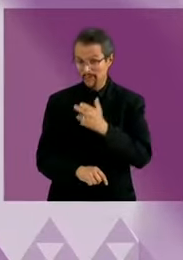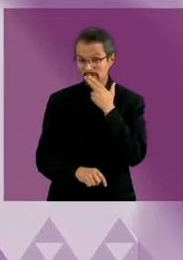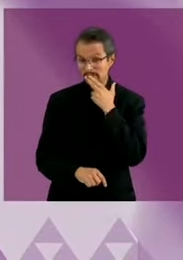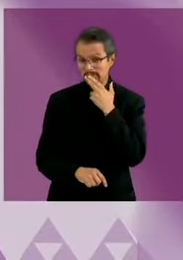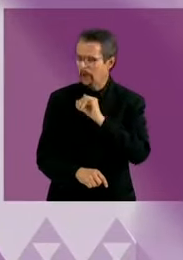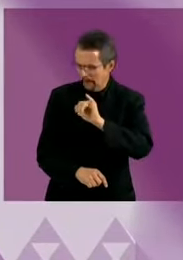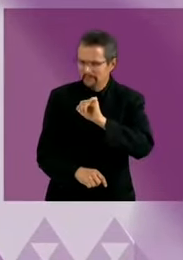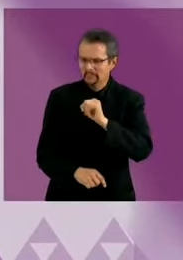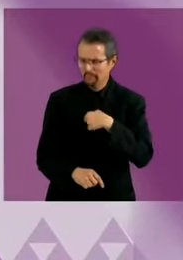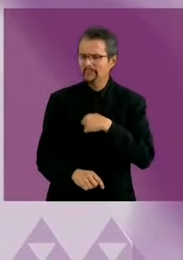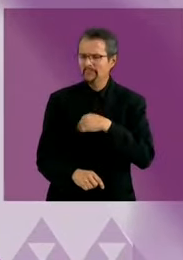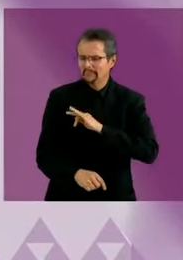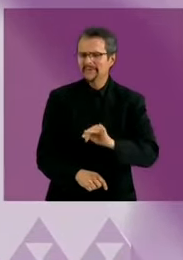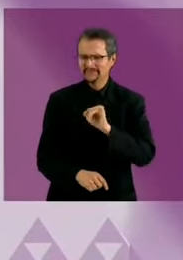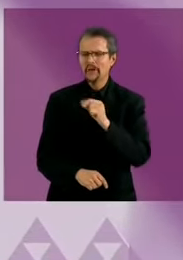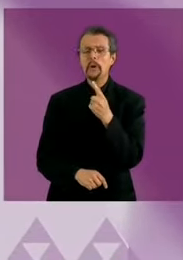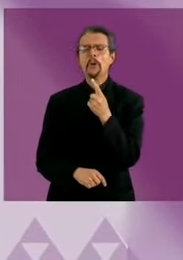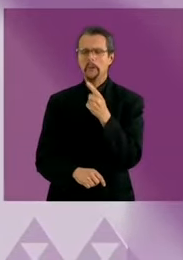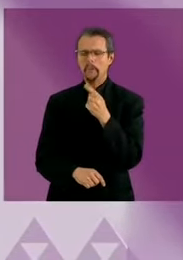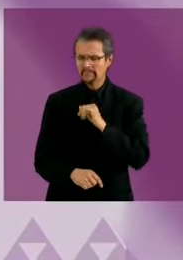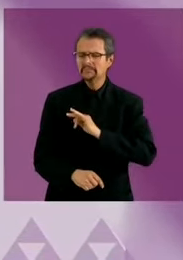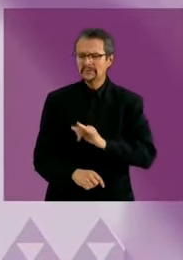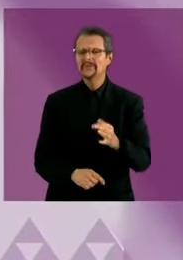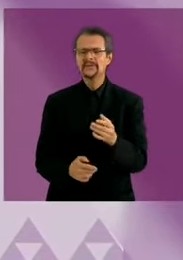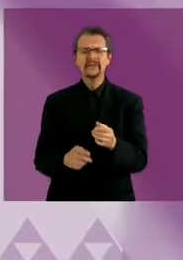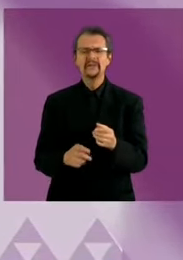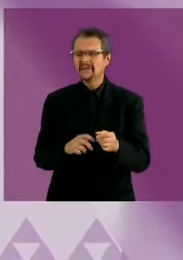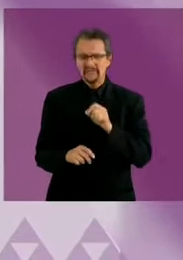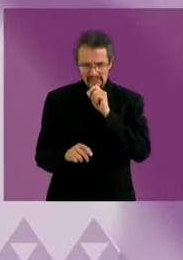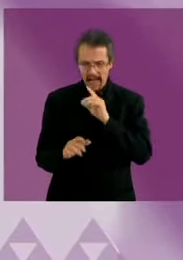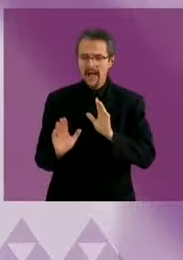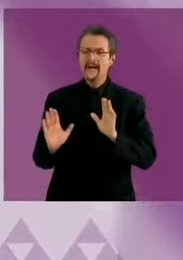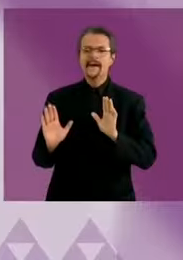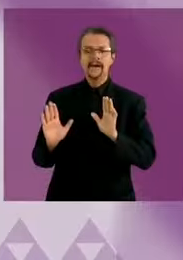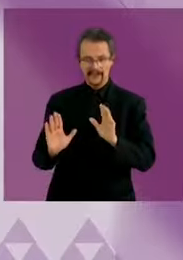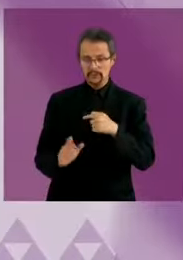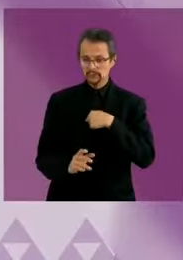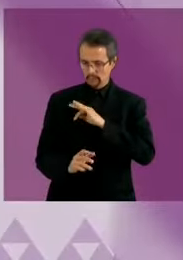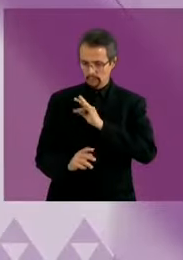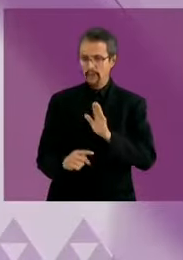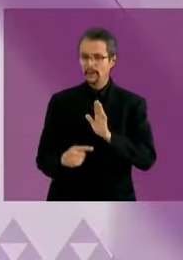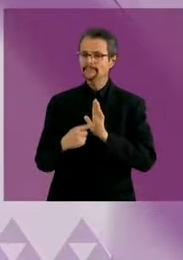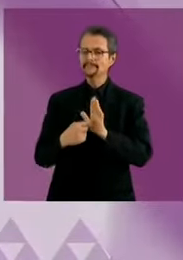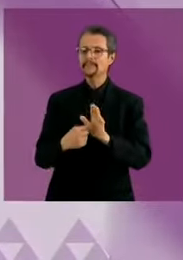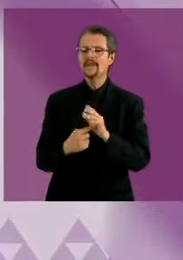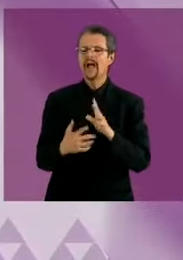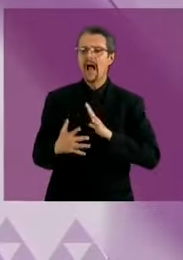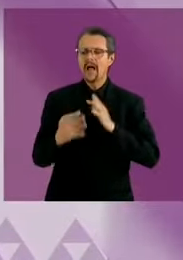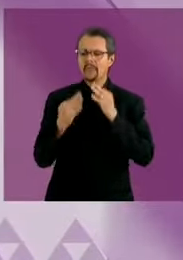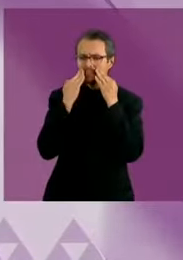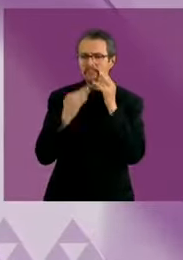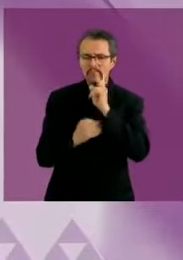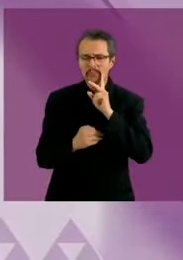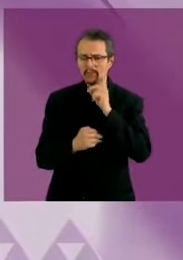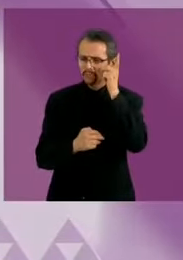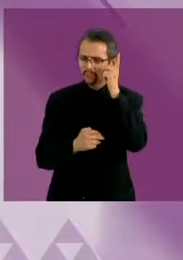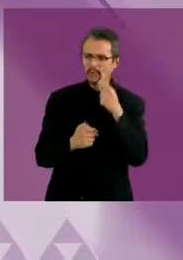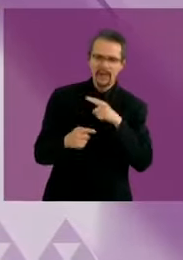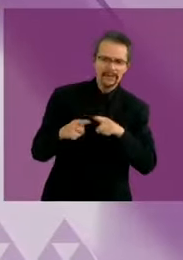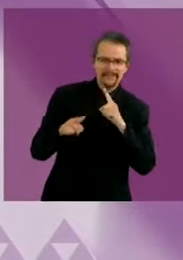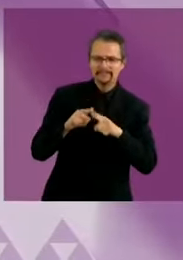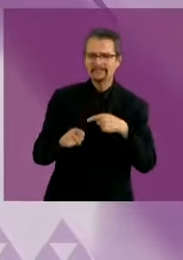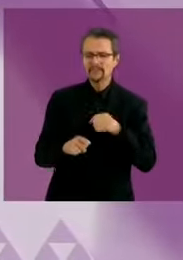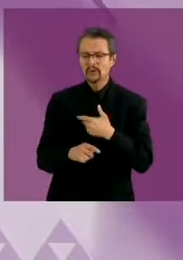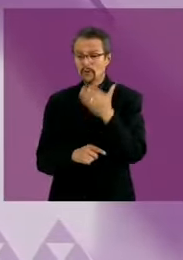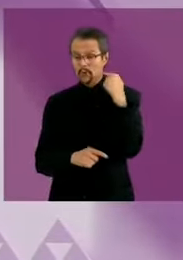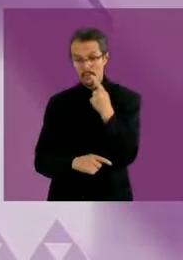instrumento, no el único. Yo me sometería a una evolución de mi patrimonio, de todo. Nunca me he robado un peso. Aprendí de